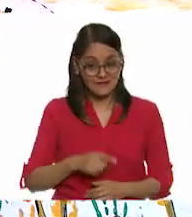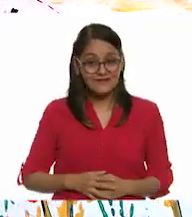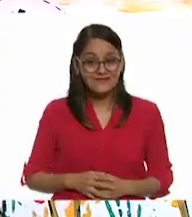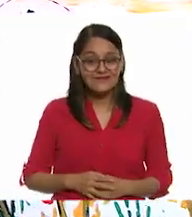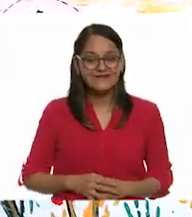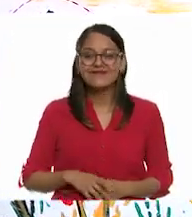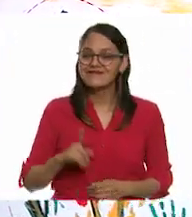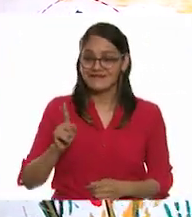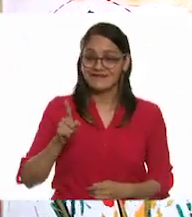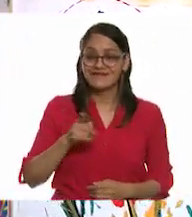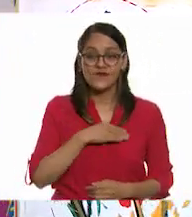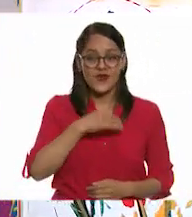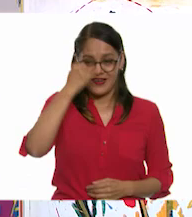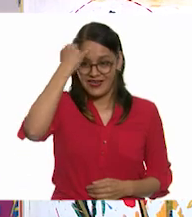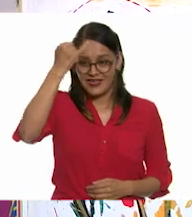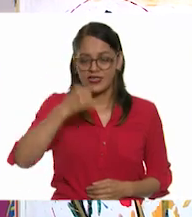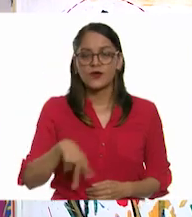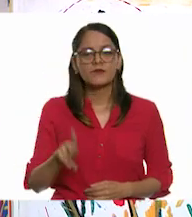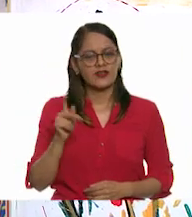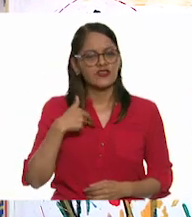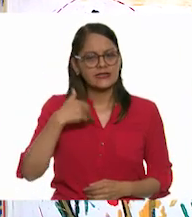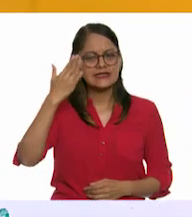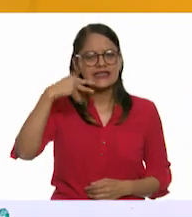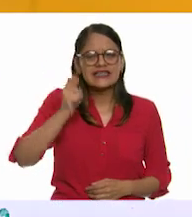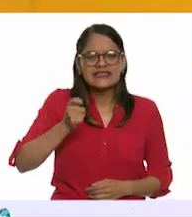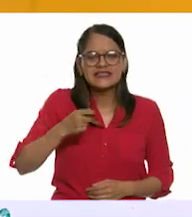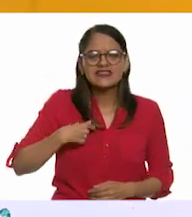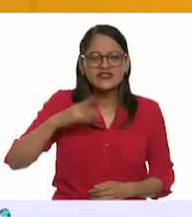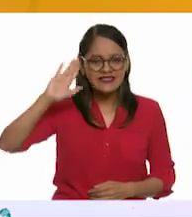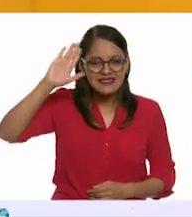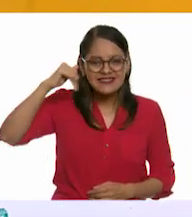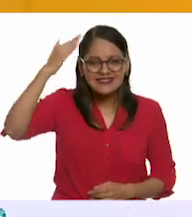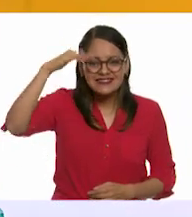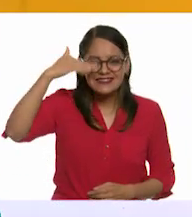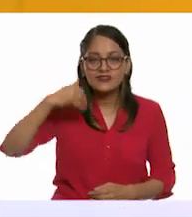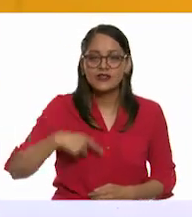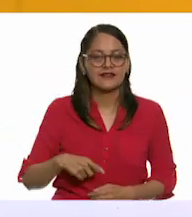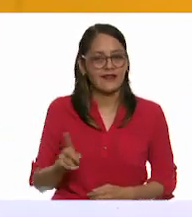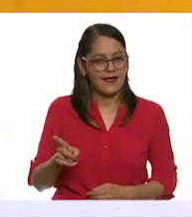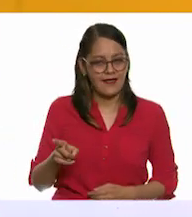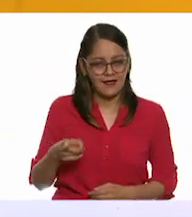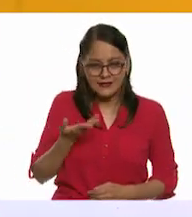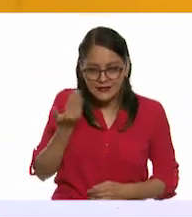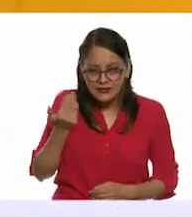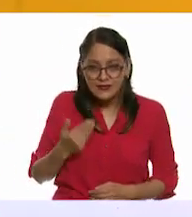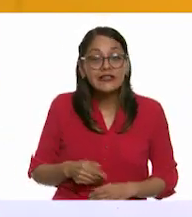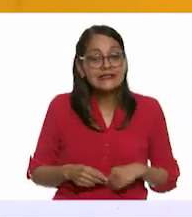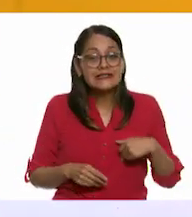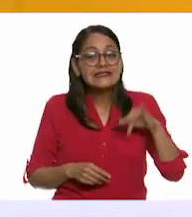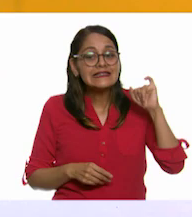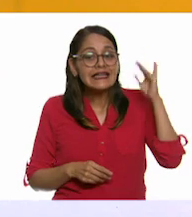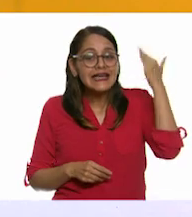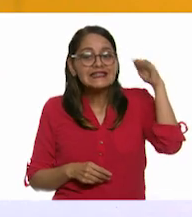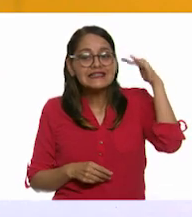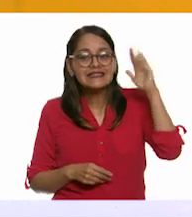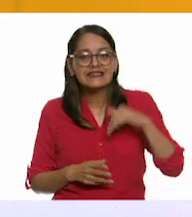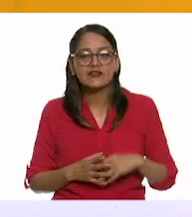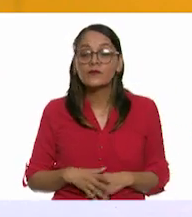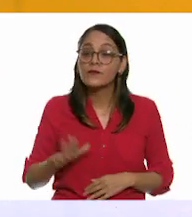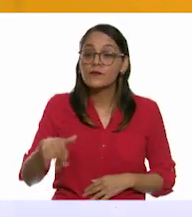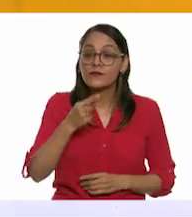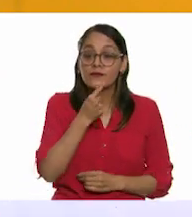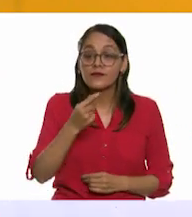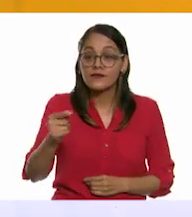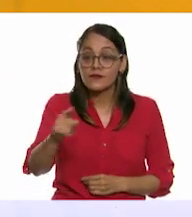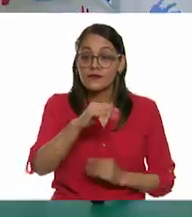muy bien. Uy, esa es una gran idea, Pero yo ya sé qué es, ya sé, ya sé, ya sé qué es, ya sé. No, no es verdad. sí, ya sé, ya sé, ya sé. visto la figura. Los niños y